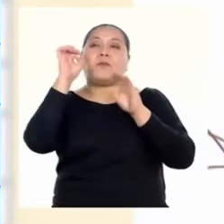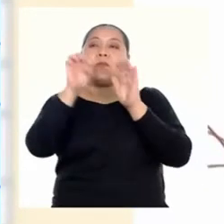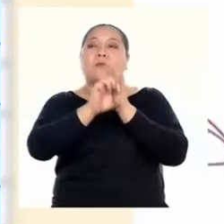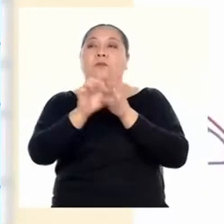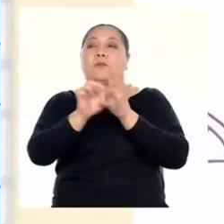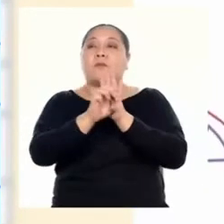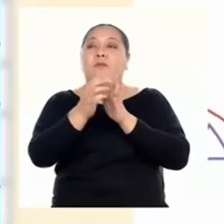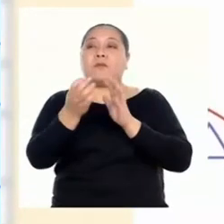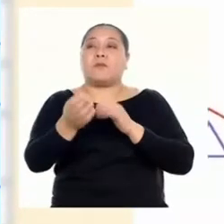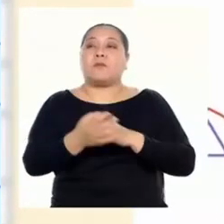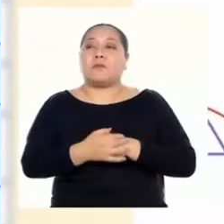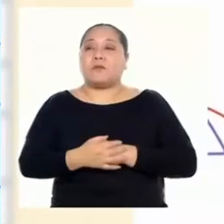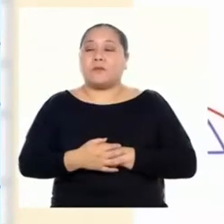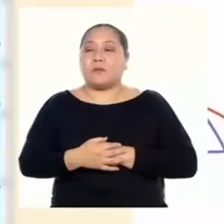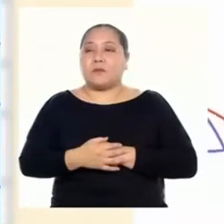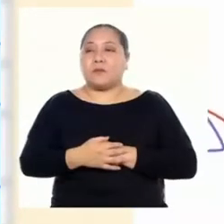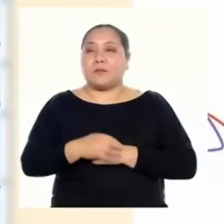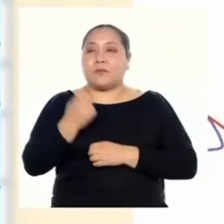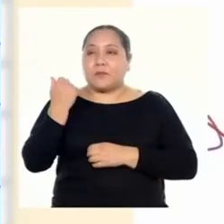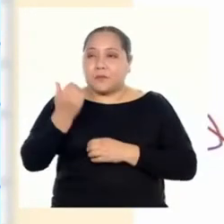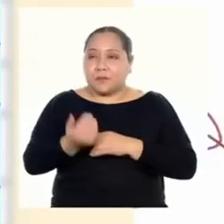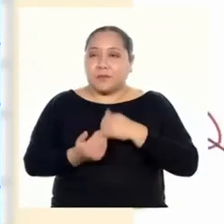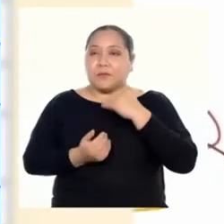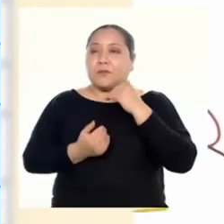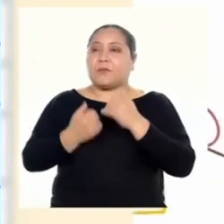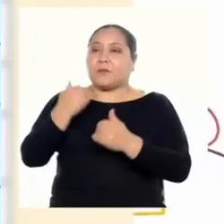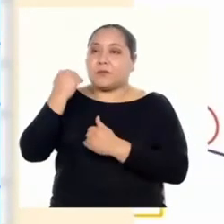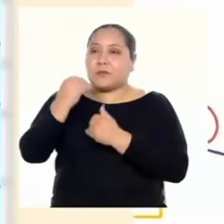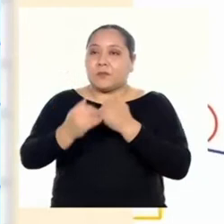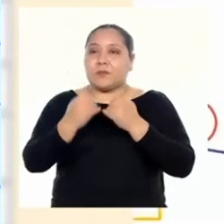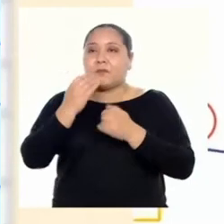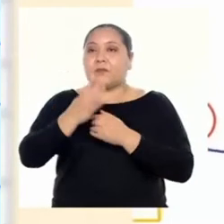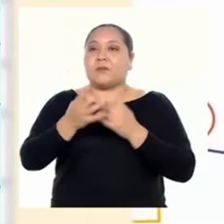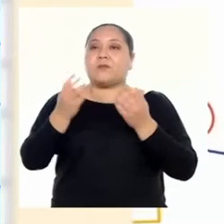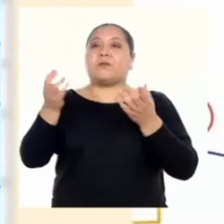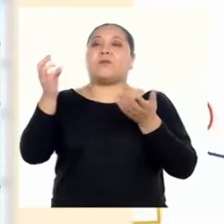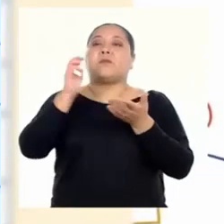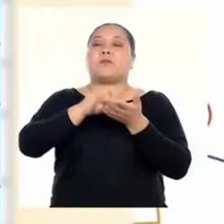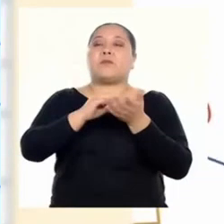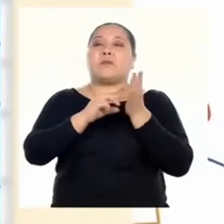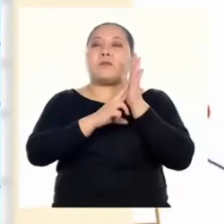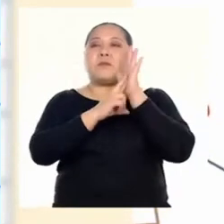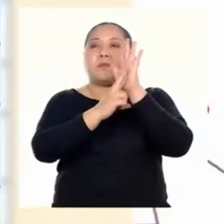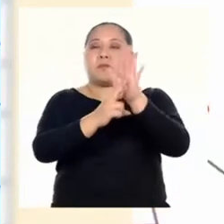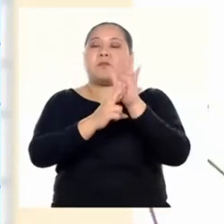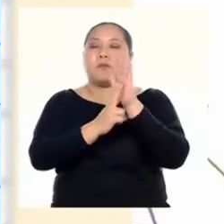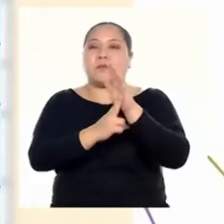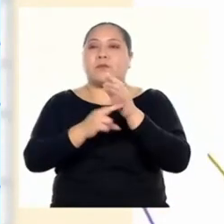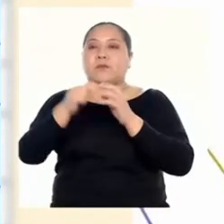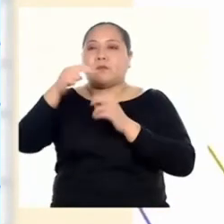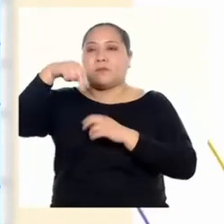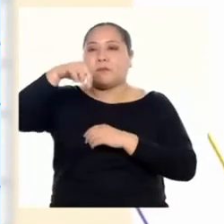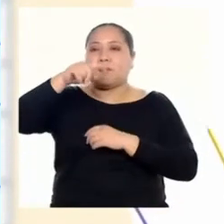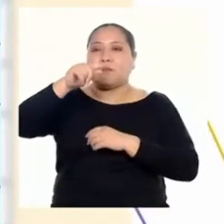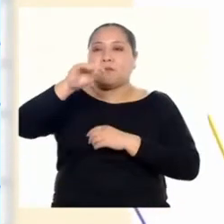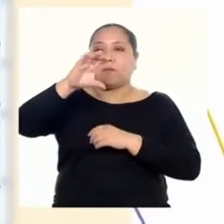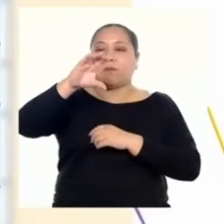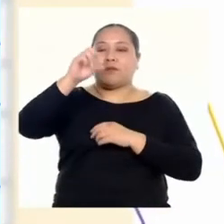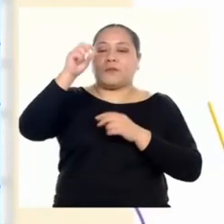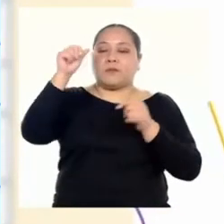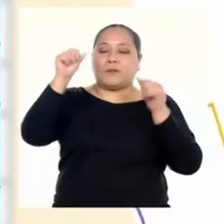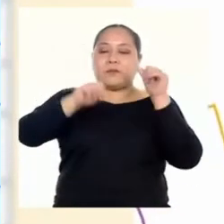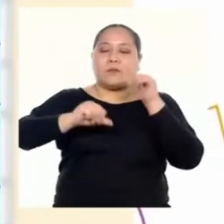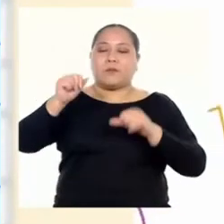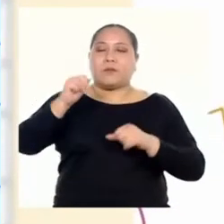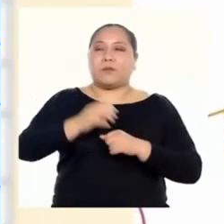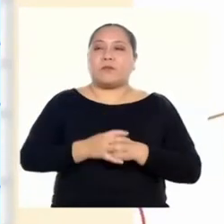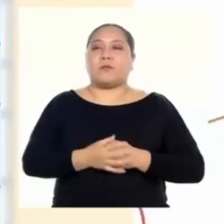las diferentes situaciones y así poco a poco hasta que puedan representar la notación científica.